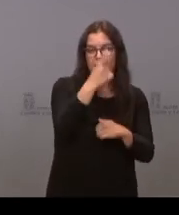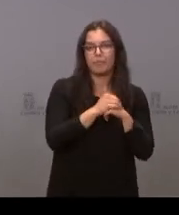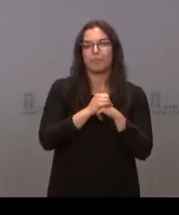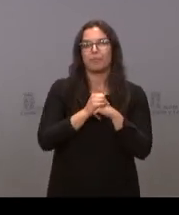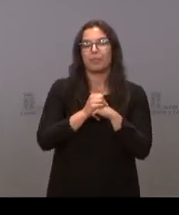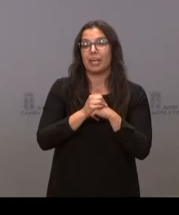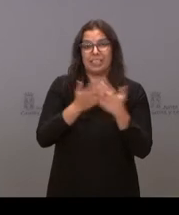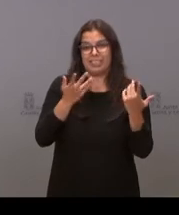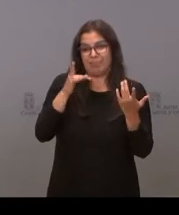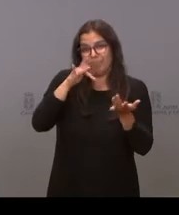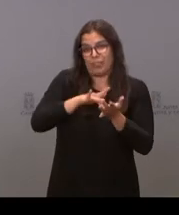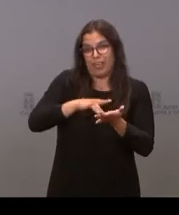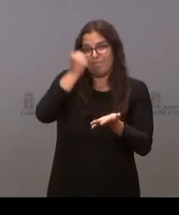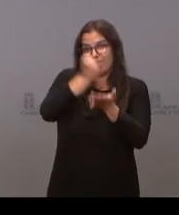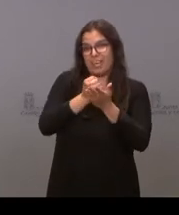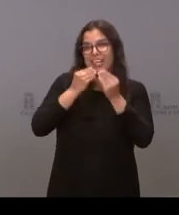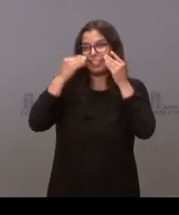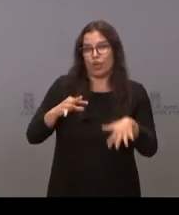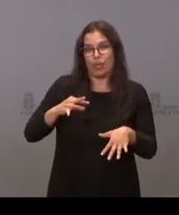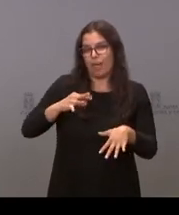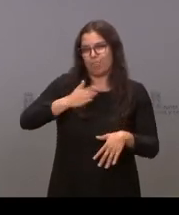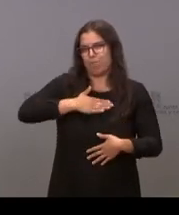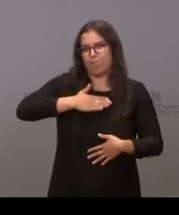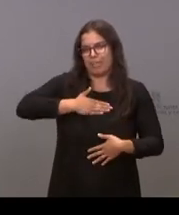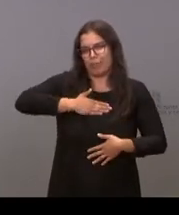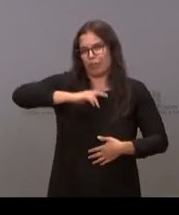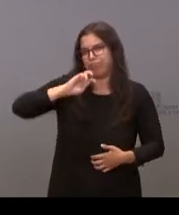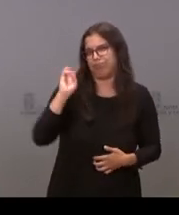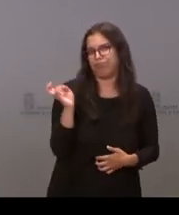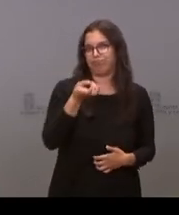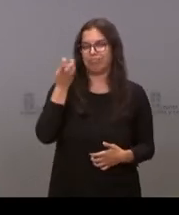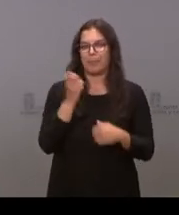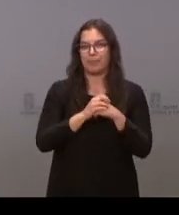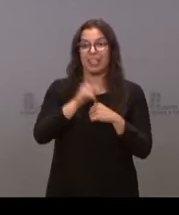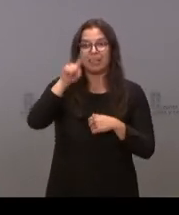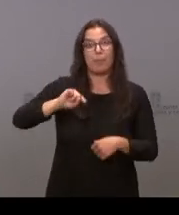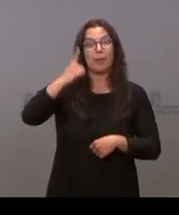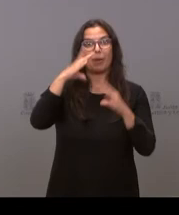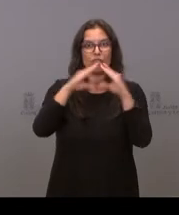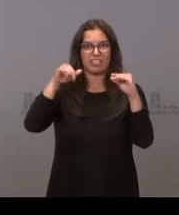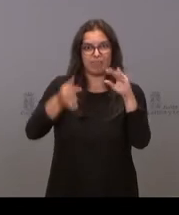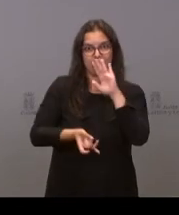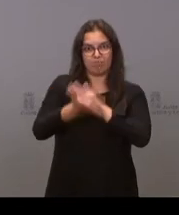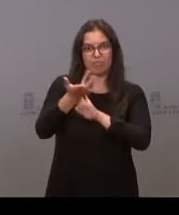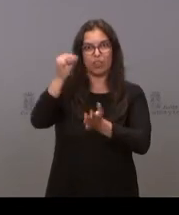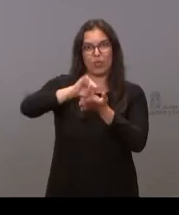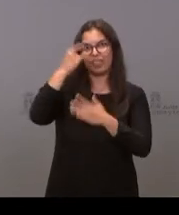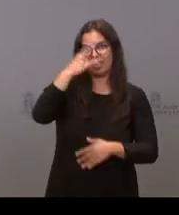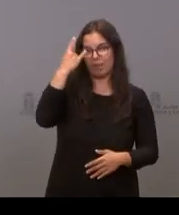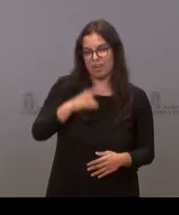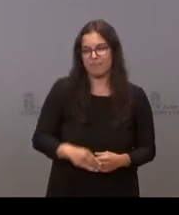En fin, tenemos patrimonio por doquier, la primera universidad en la ciudad de Salamanca.